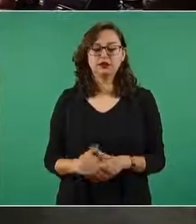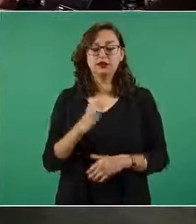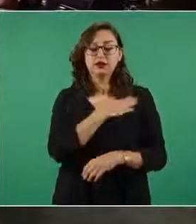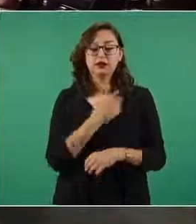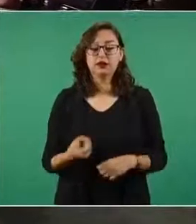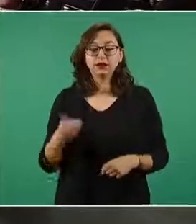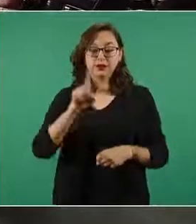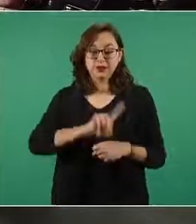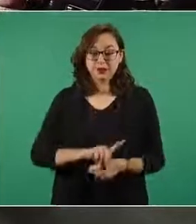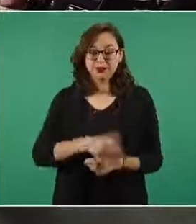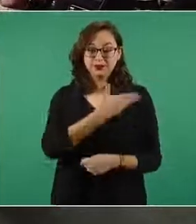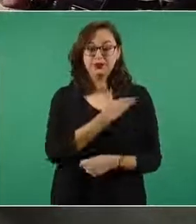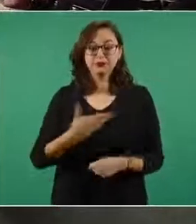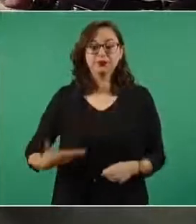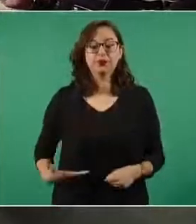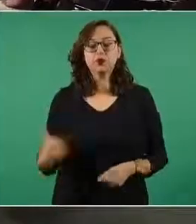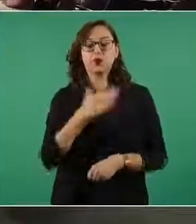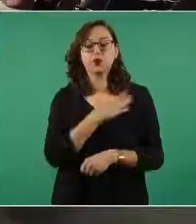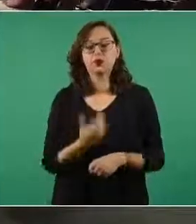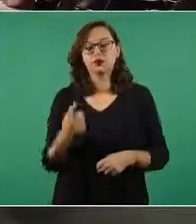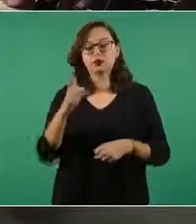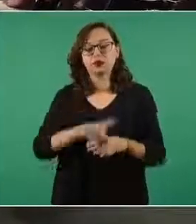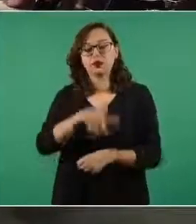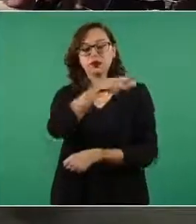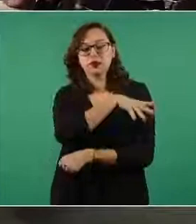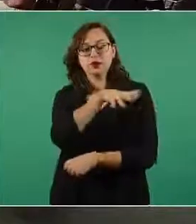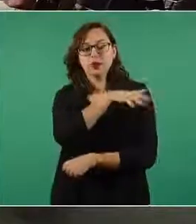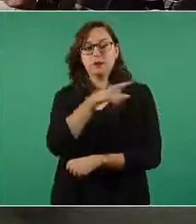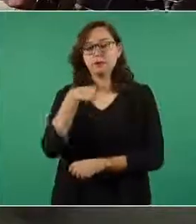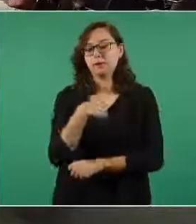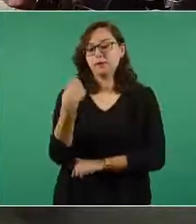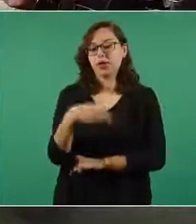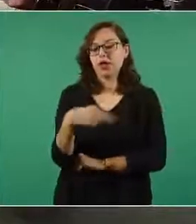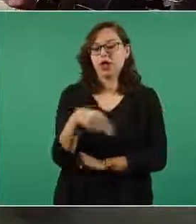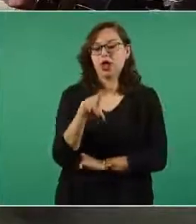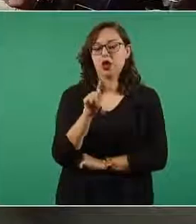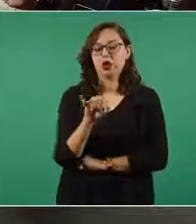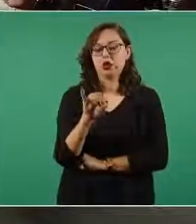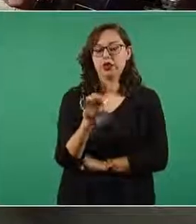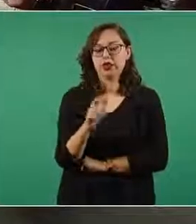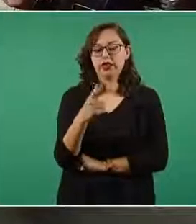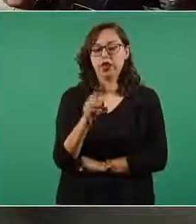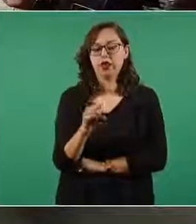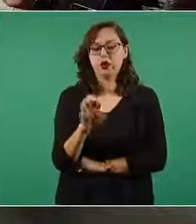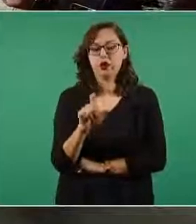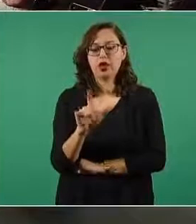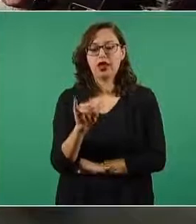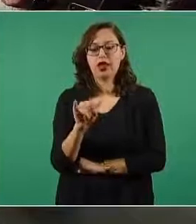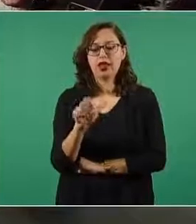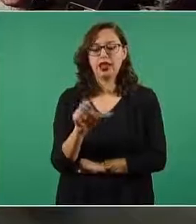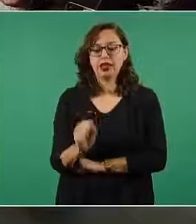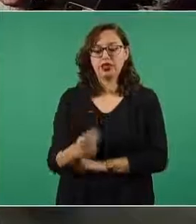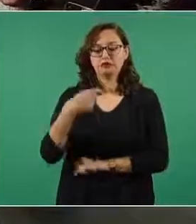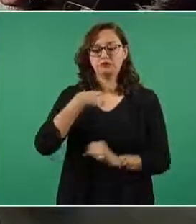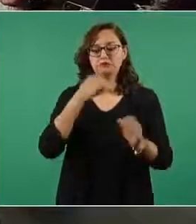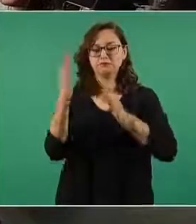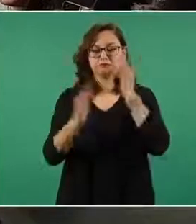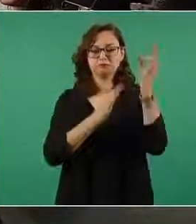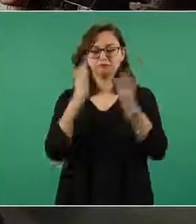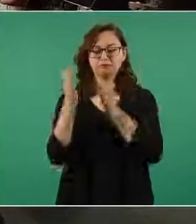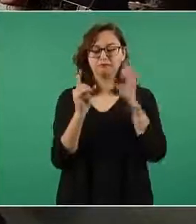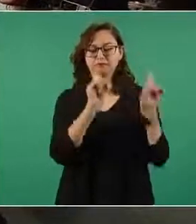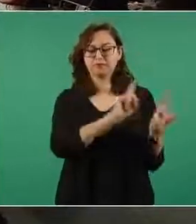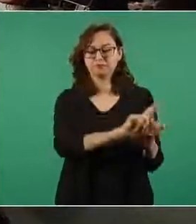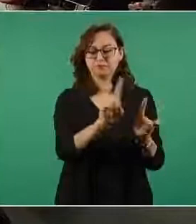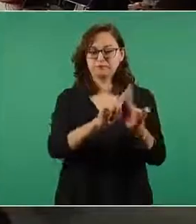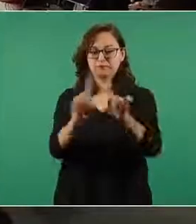presidente buenos días generales Diego Elías Cedillo de Tabasco Hoy Campeche Hoy Quintana Roo y Diario Abasta en la Ciudad de México del Grupo